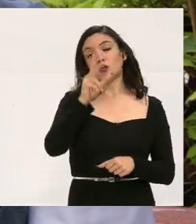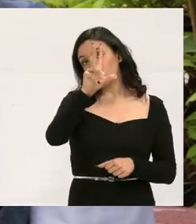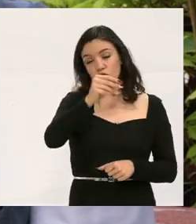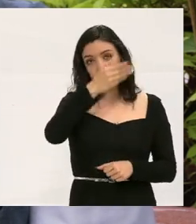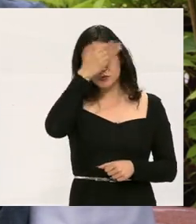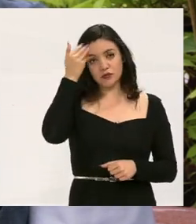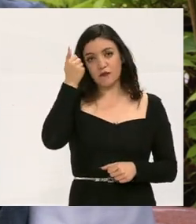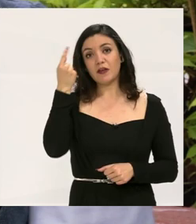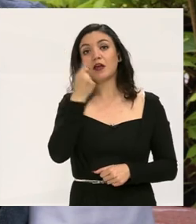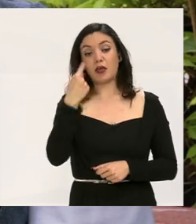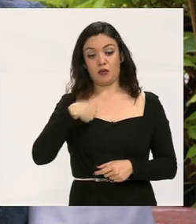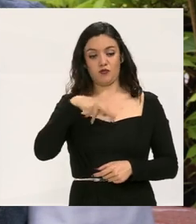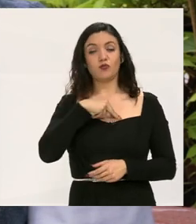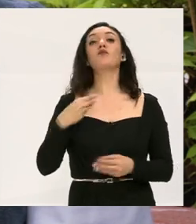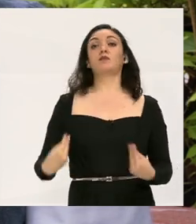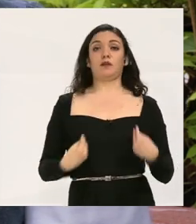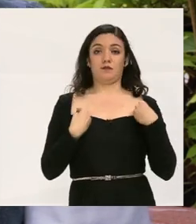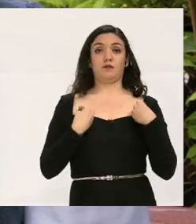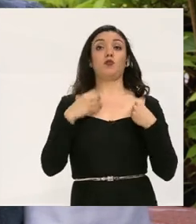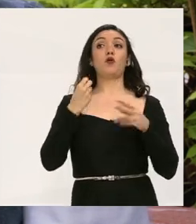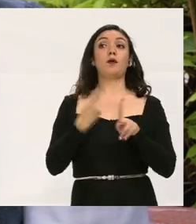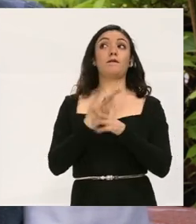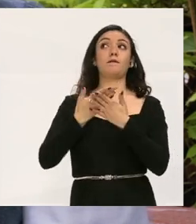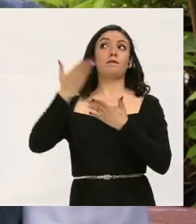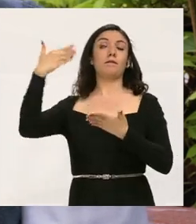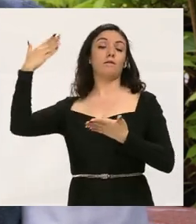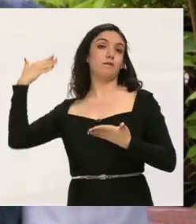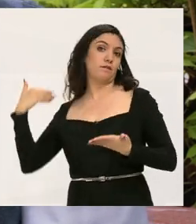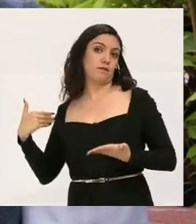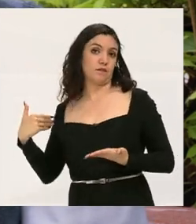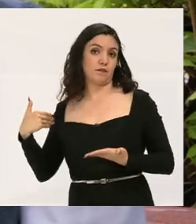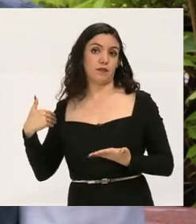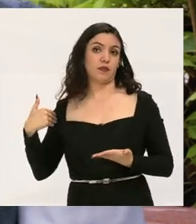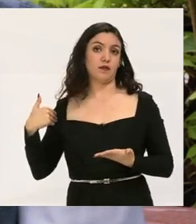Porque uno no sabe lo que vive, lo que ha vivido.